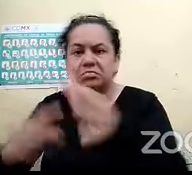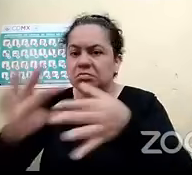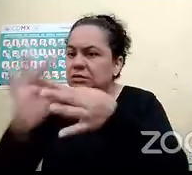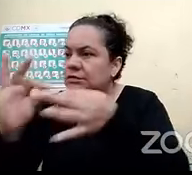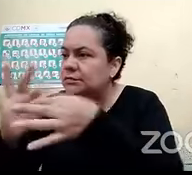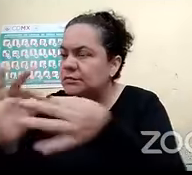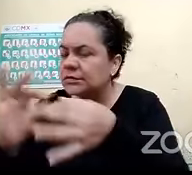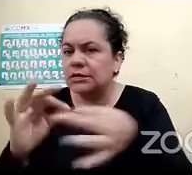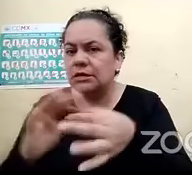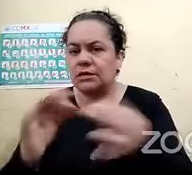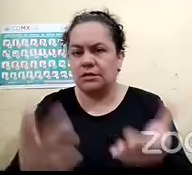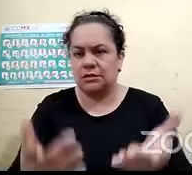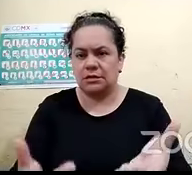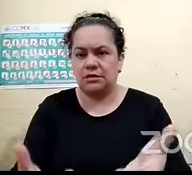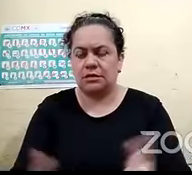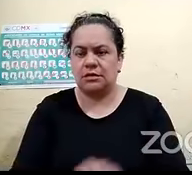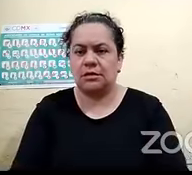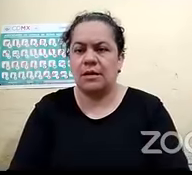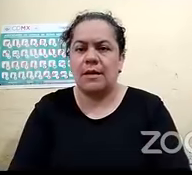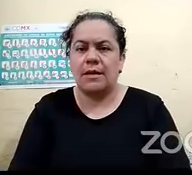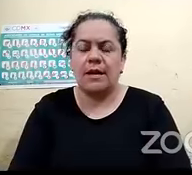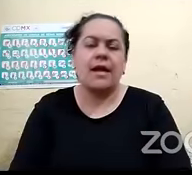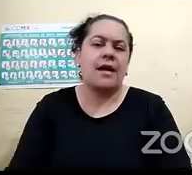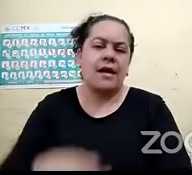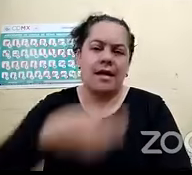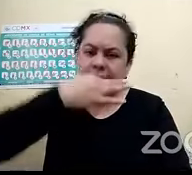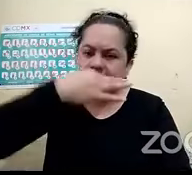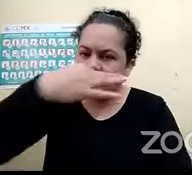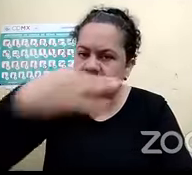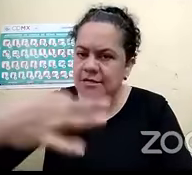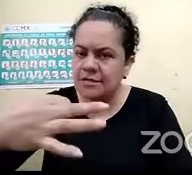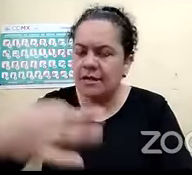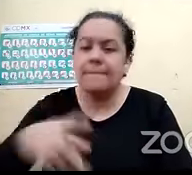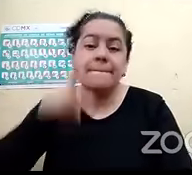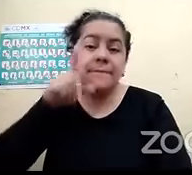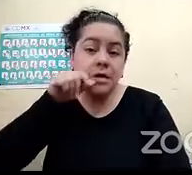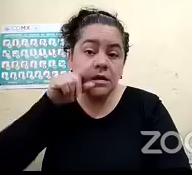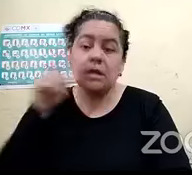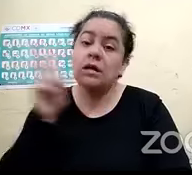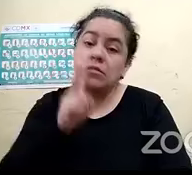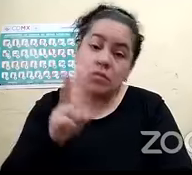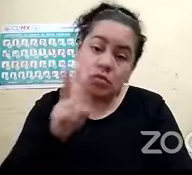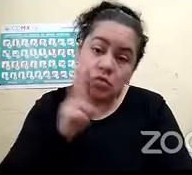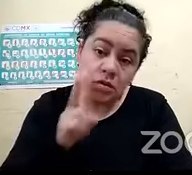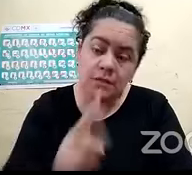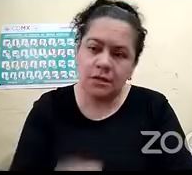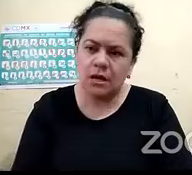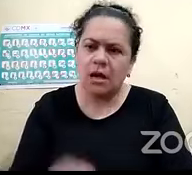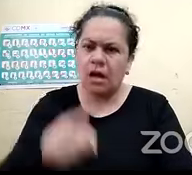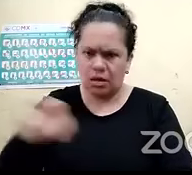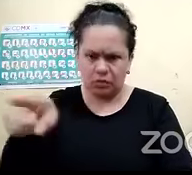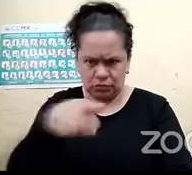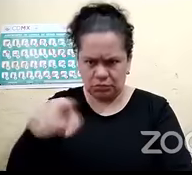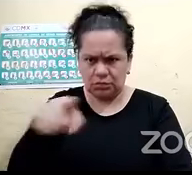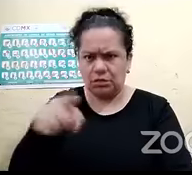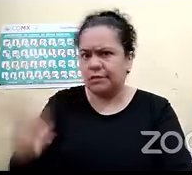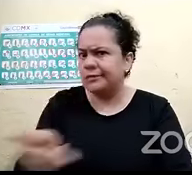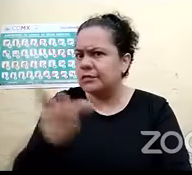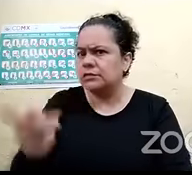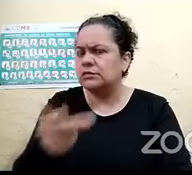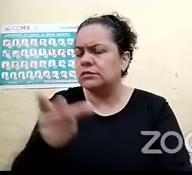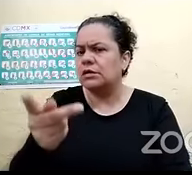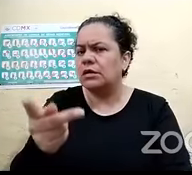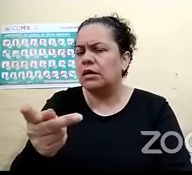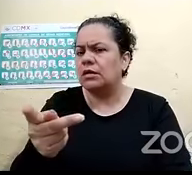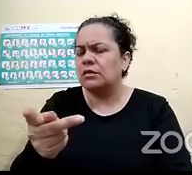usualmente saben ¿no? de ahí sabes que mañana va a haber un simulacro en el caso de ustedes las convocaron a la reunión para ver qué simulacro